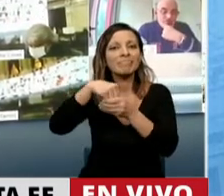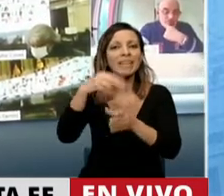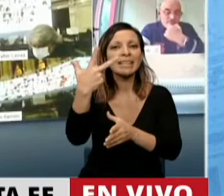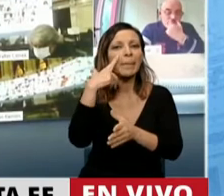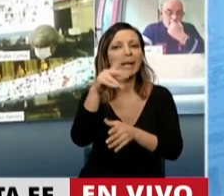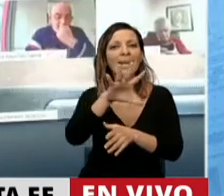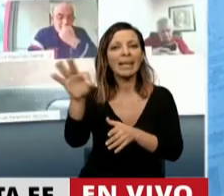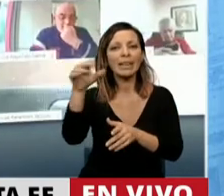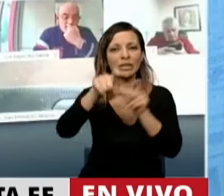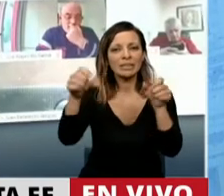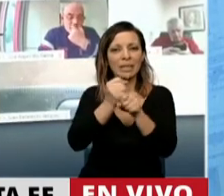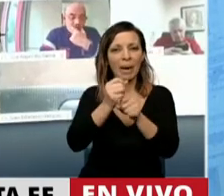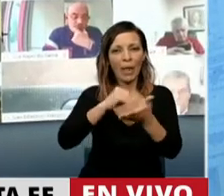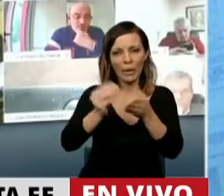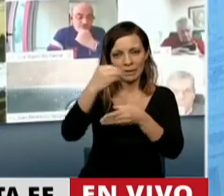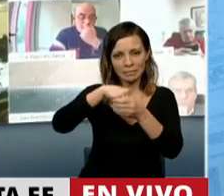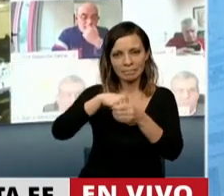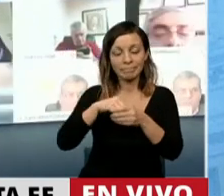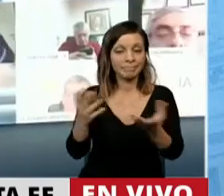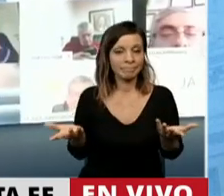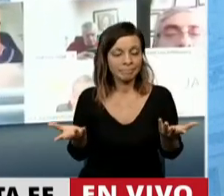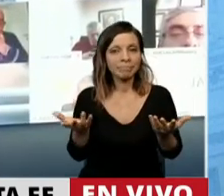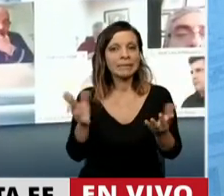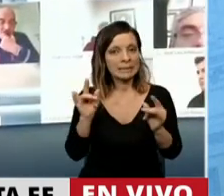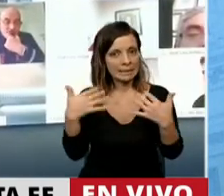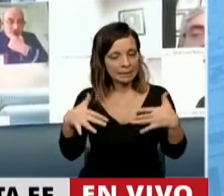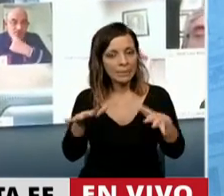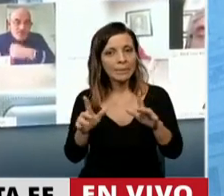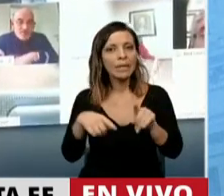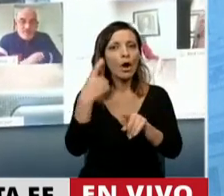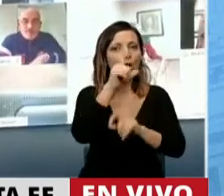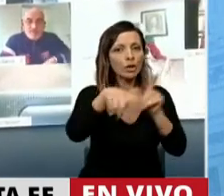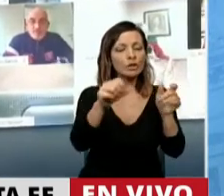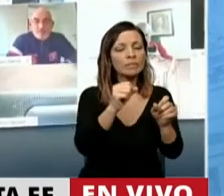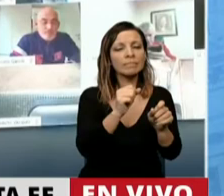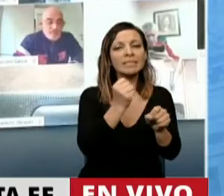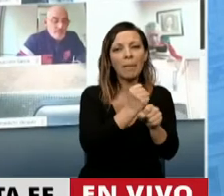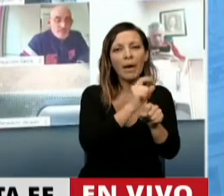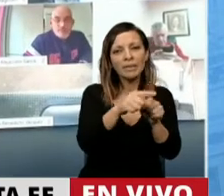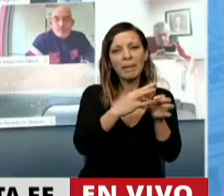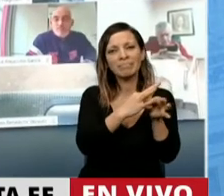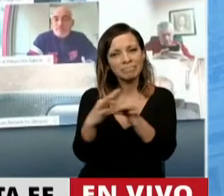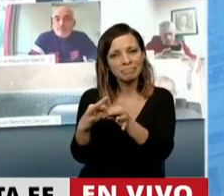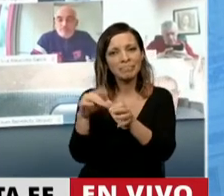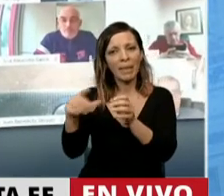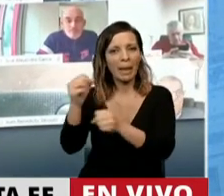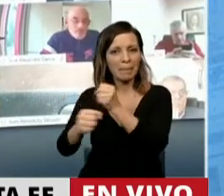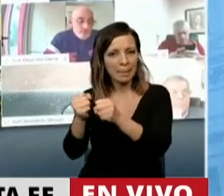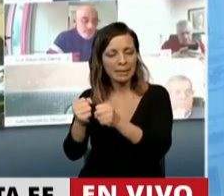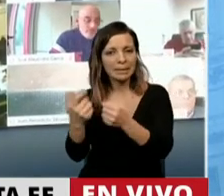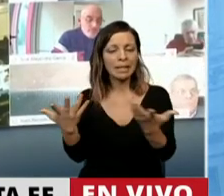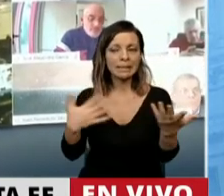trabajadores en forma directa y otros tantos en forma indirecta. Bueno, uno tiene la